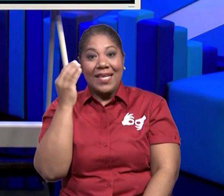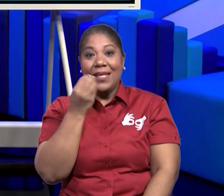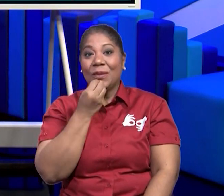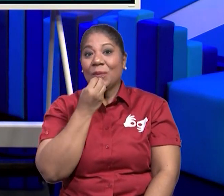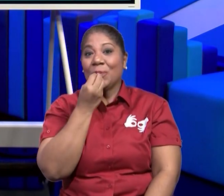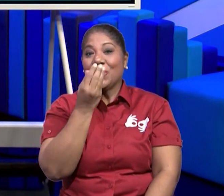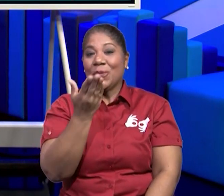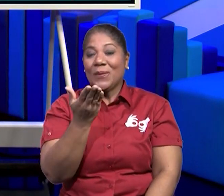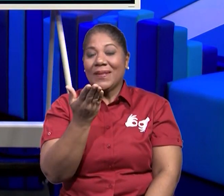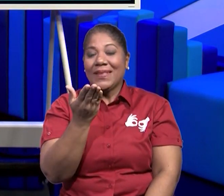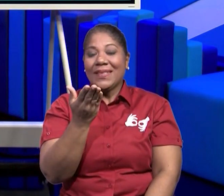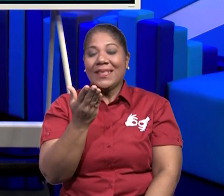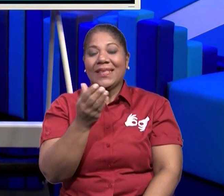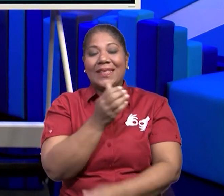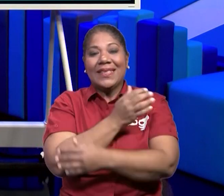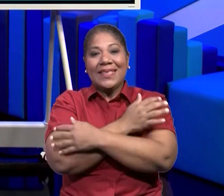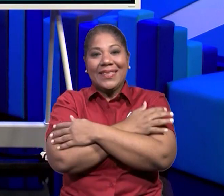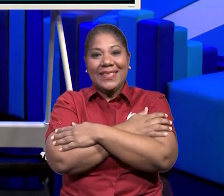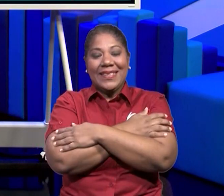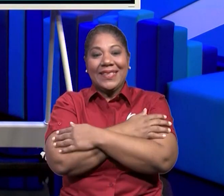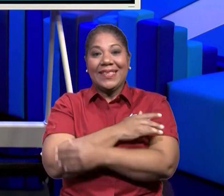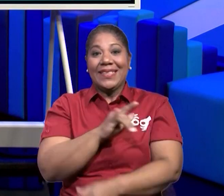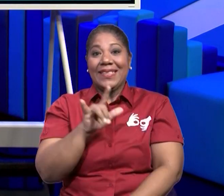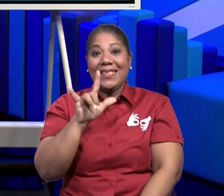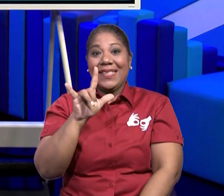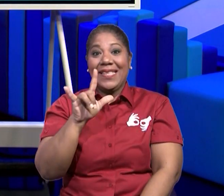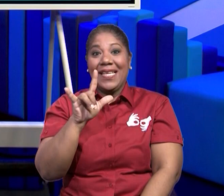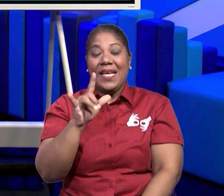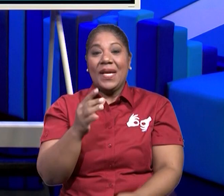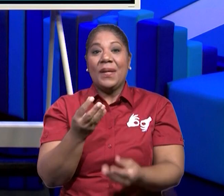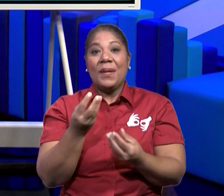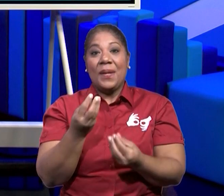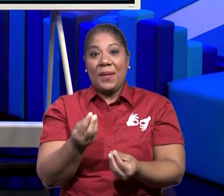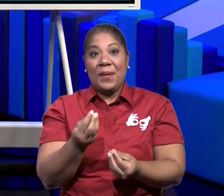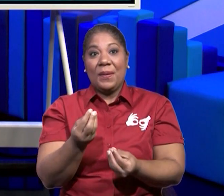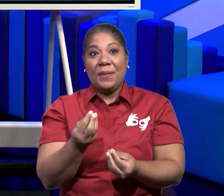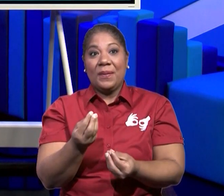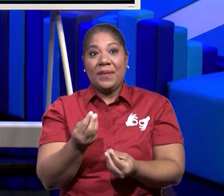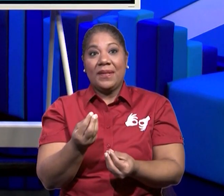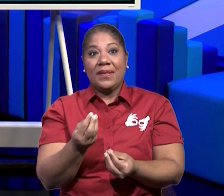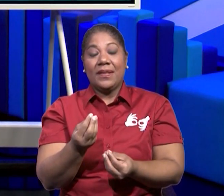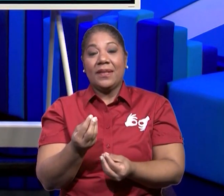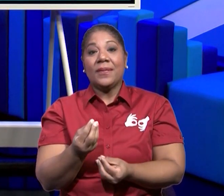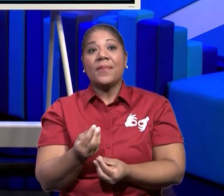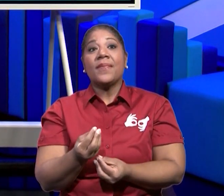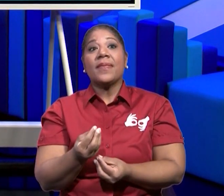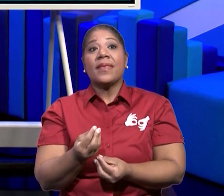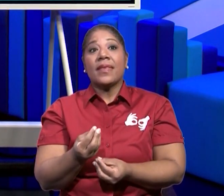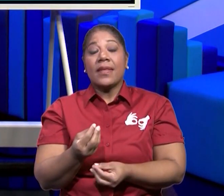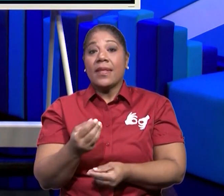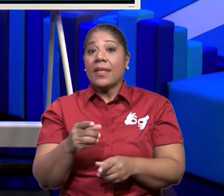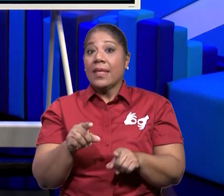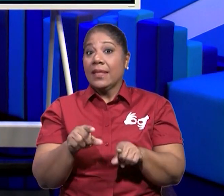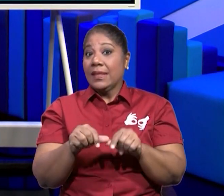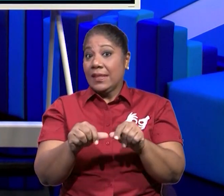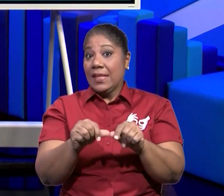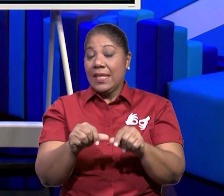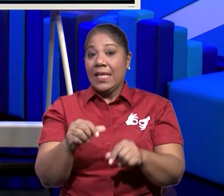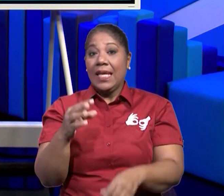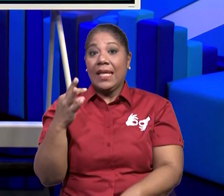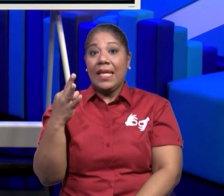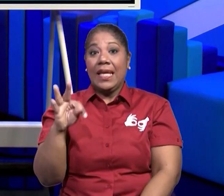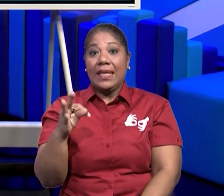con un beso, con un abrazo, los ama mucho. Y por acá tenemos más asignaciones.